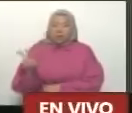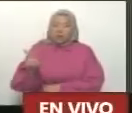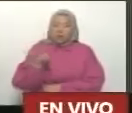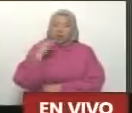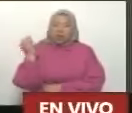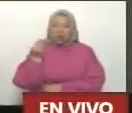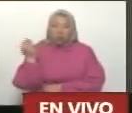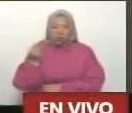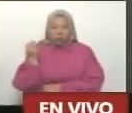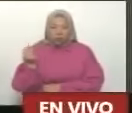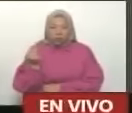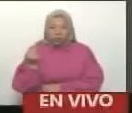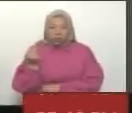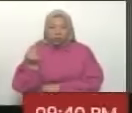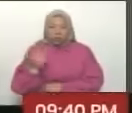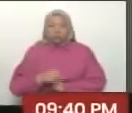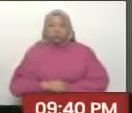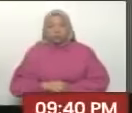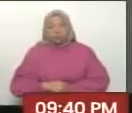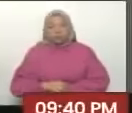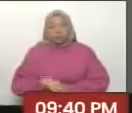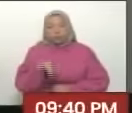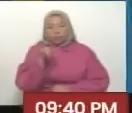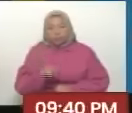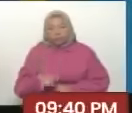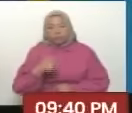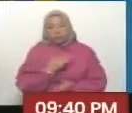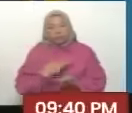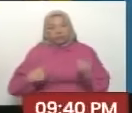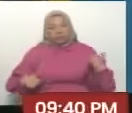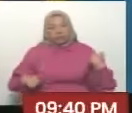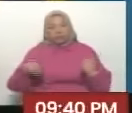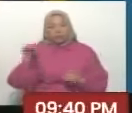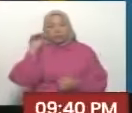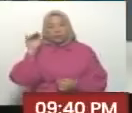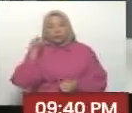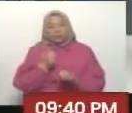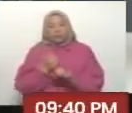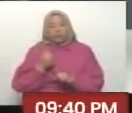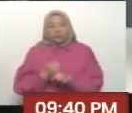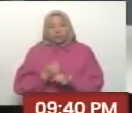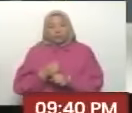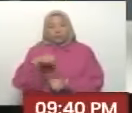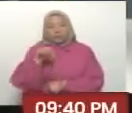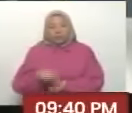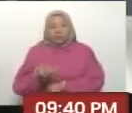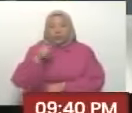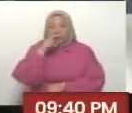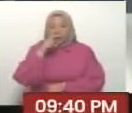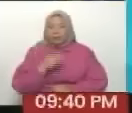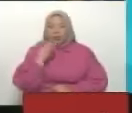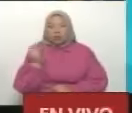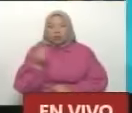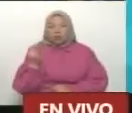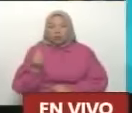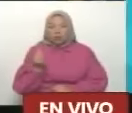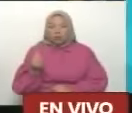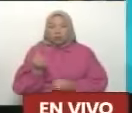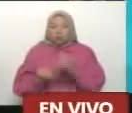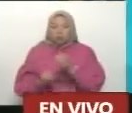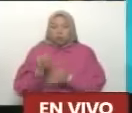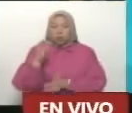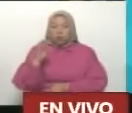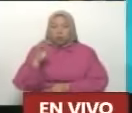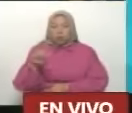Joven. Y decimos que las generaciones del presente y del futuro definitivamente están con Maduro. La fuga es un